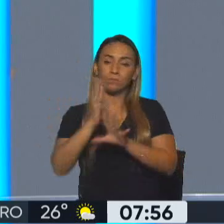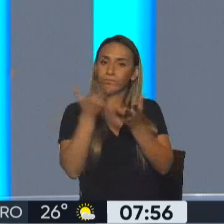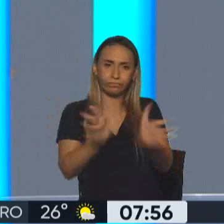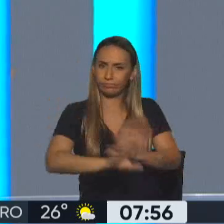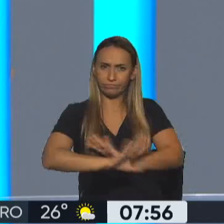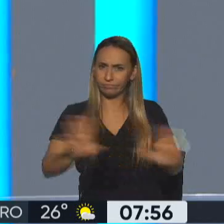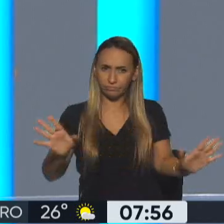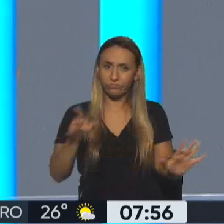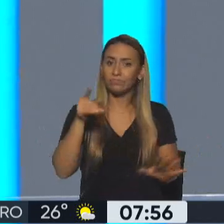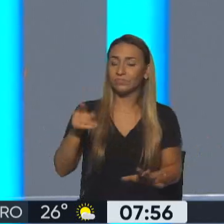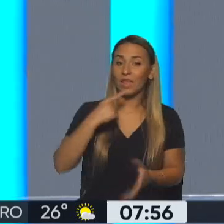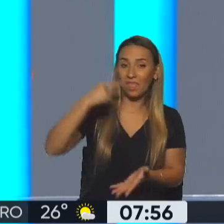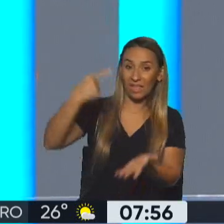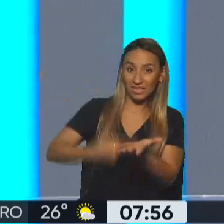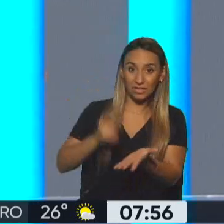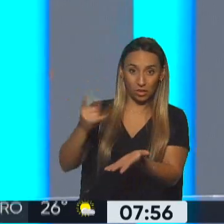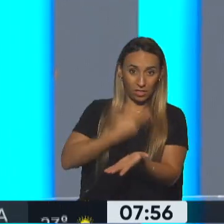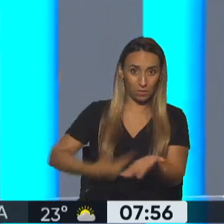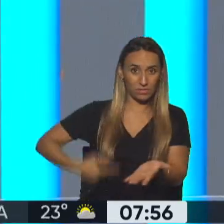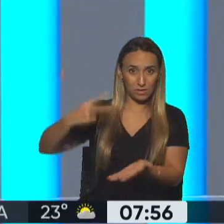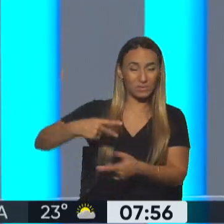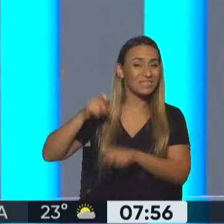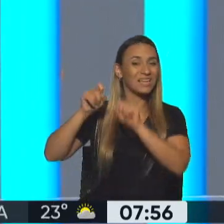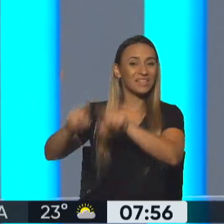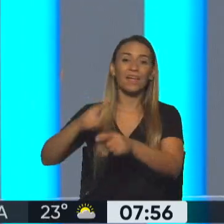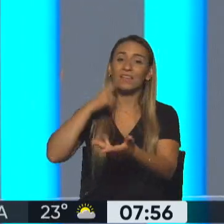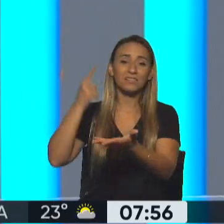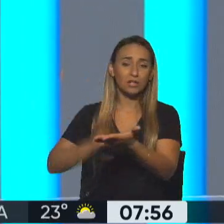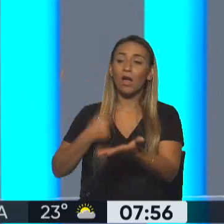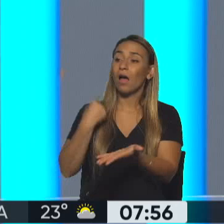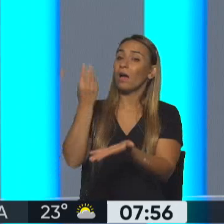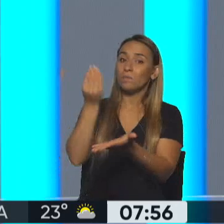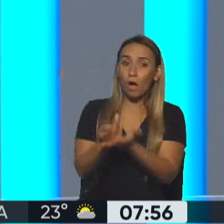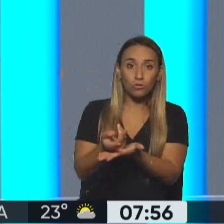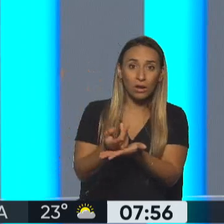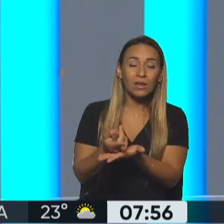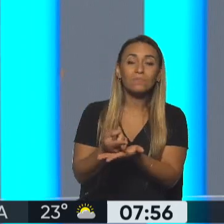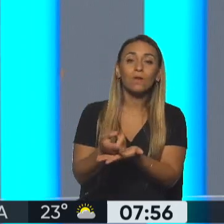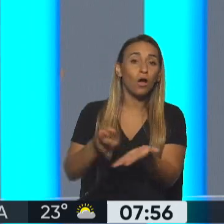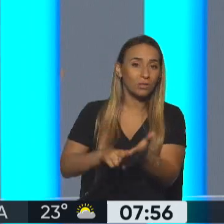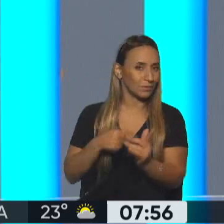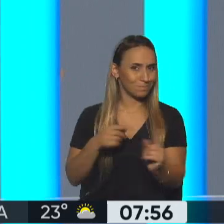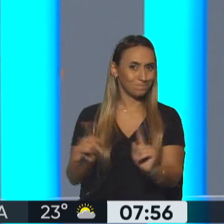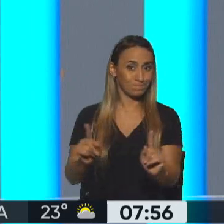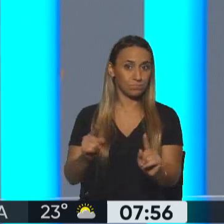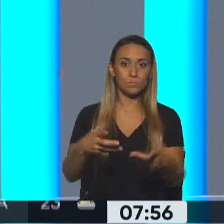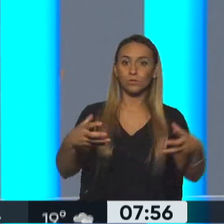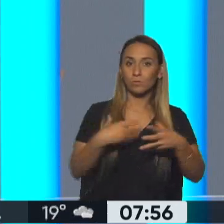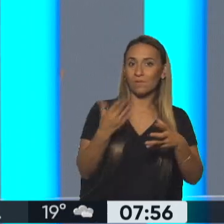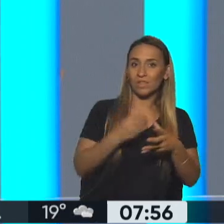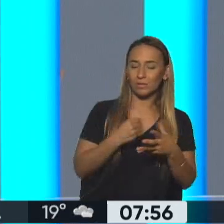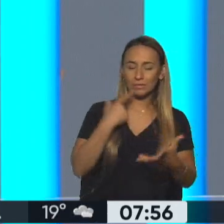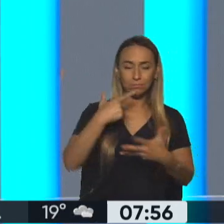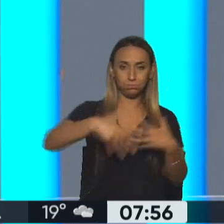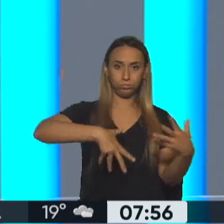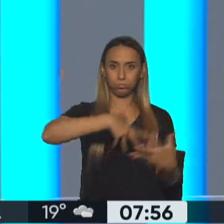Todavía el efecto de la decisión de la vicepresidenta de la Nación de no postularse está impactando dentro del frente de todos. De hecho,